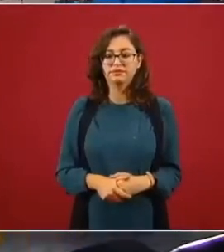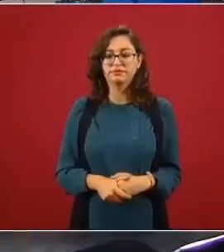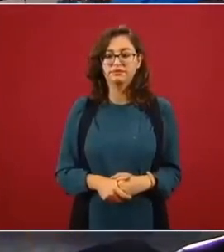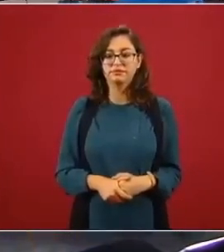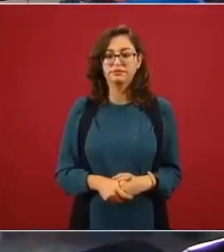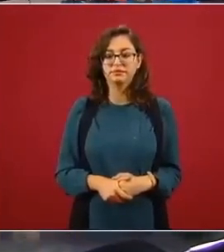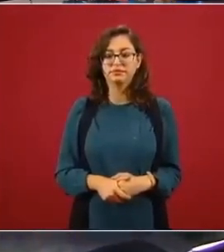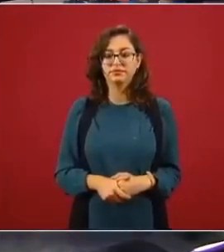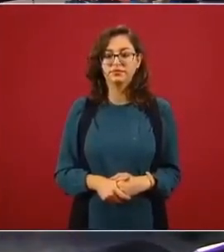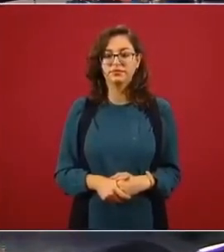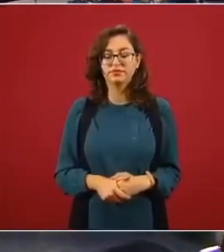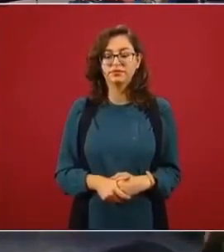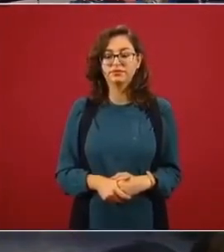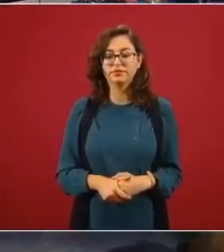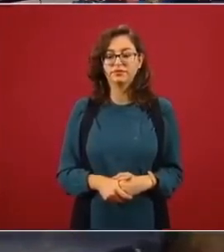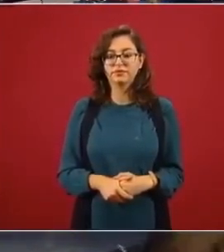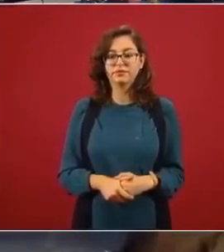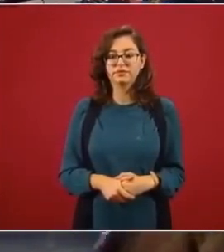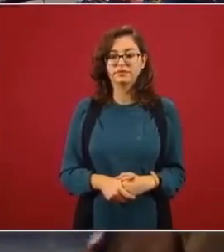No, no se vayan.